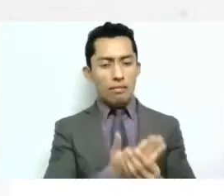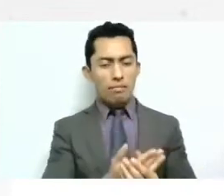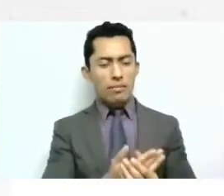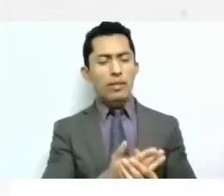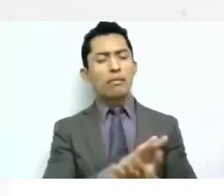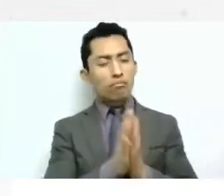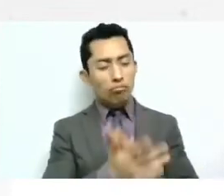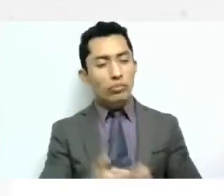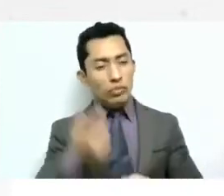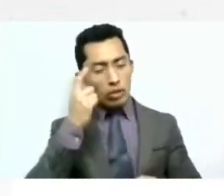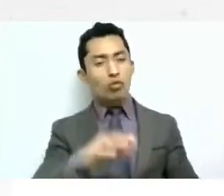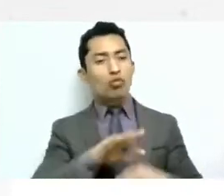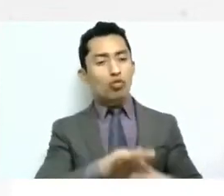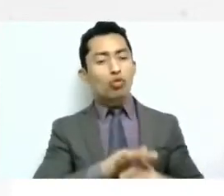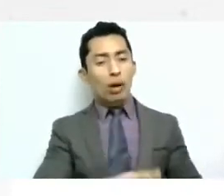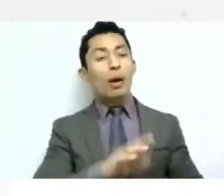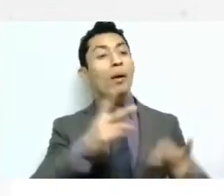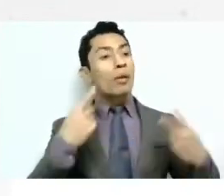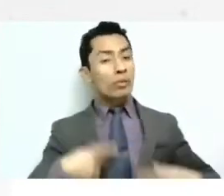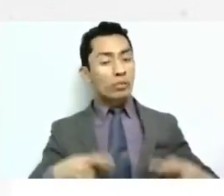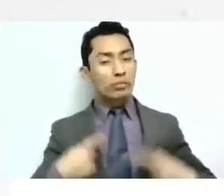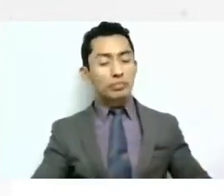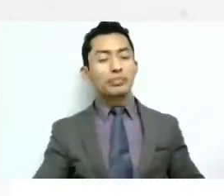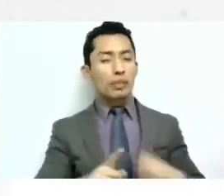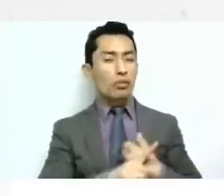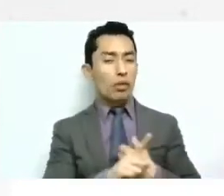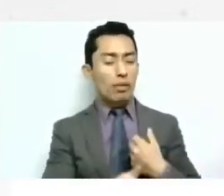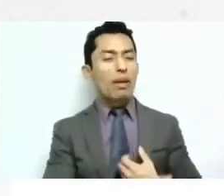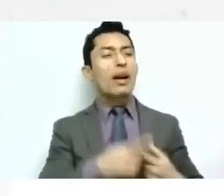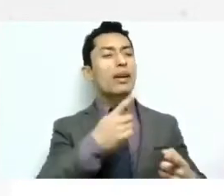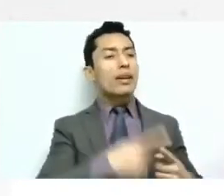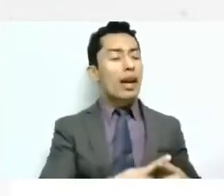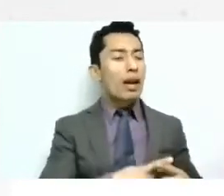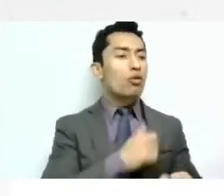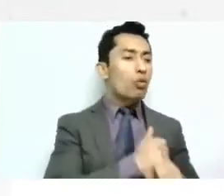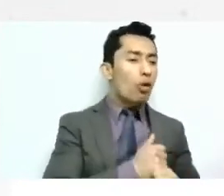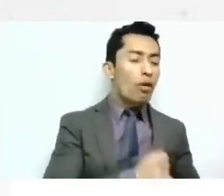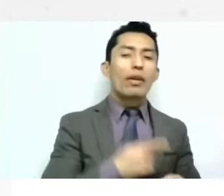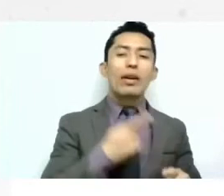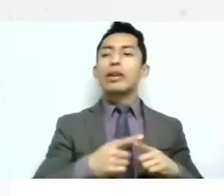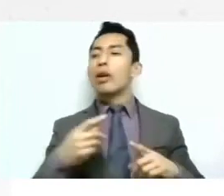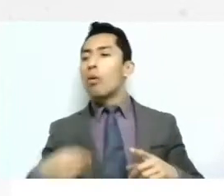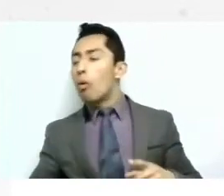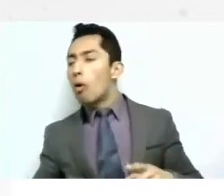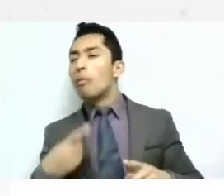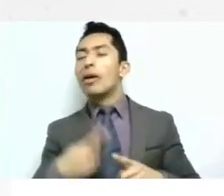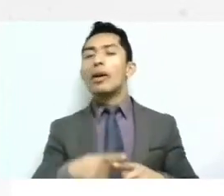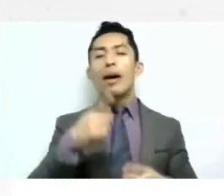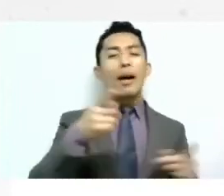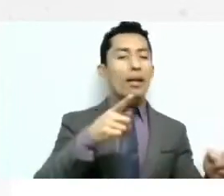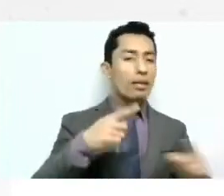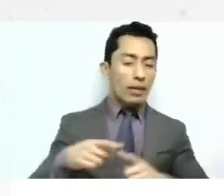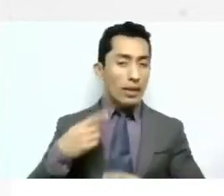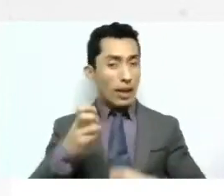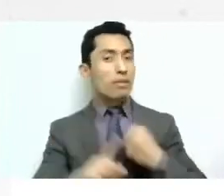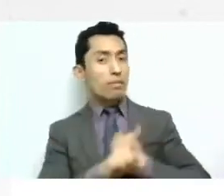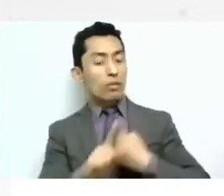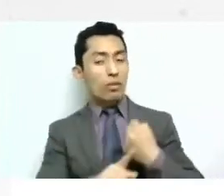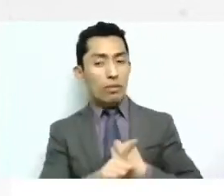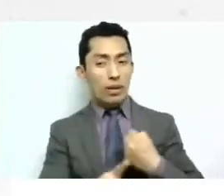a los que están siendo parte en ese en ese conflicto en específico